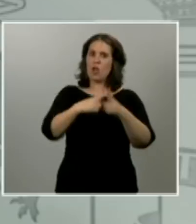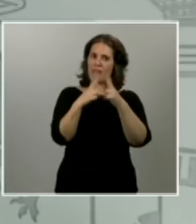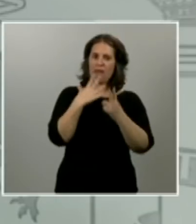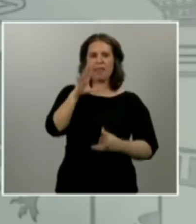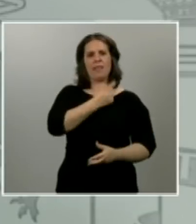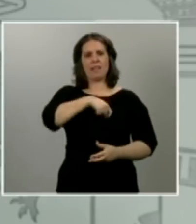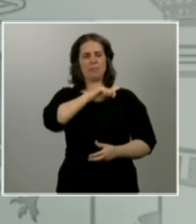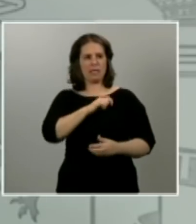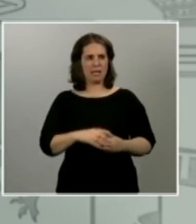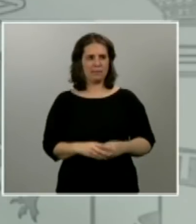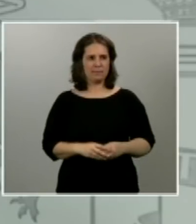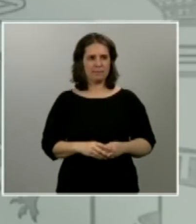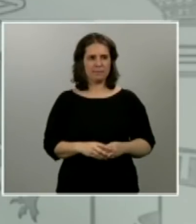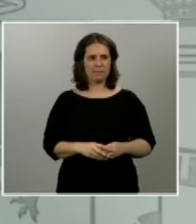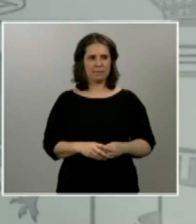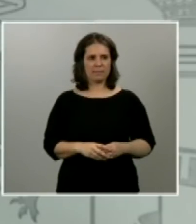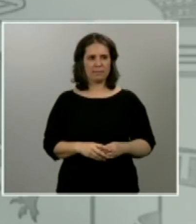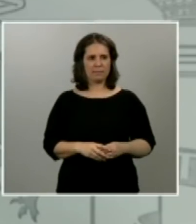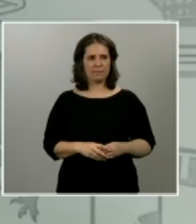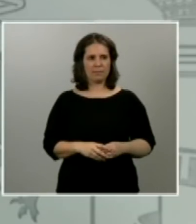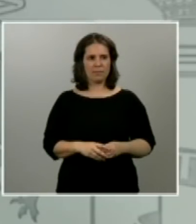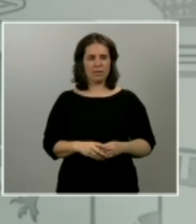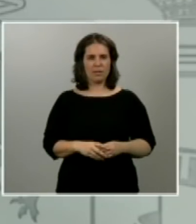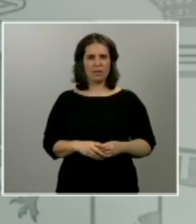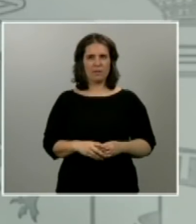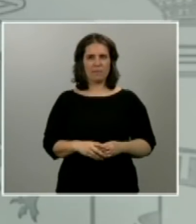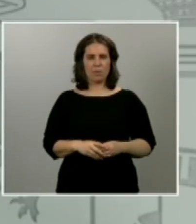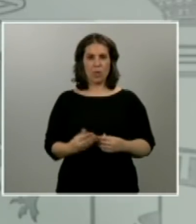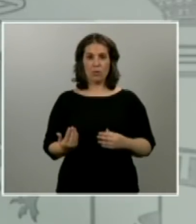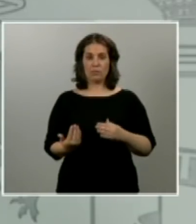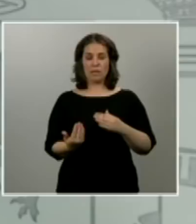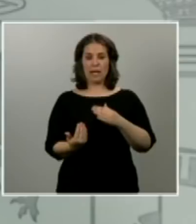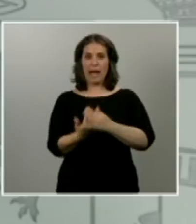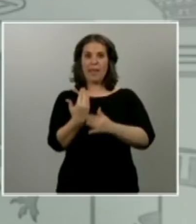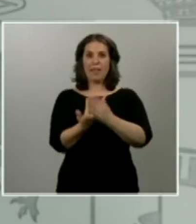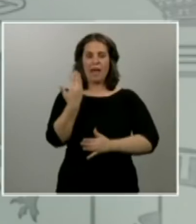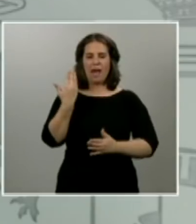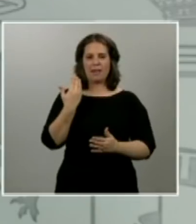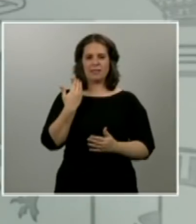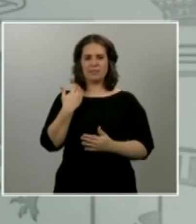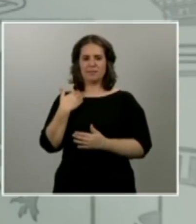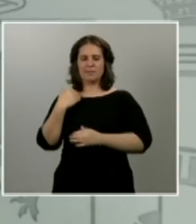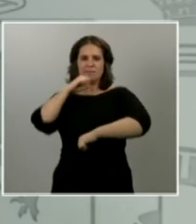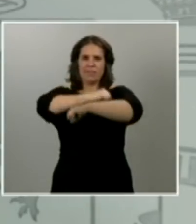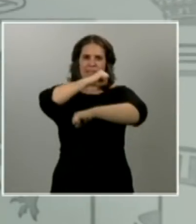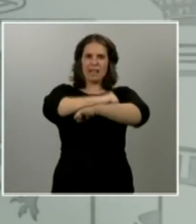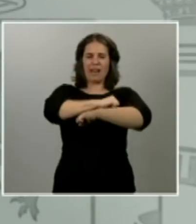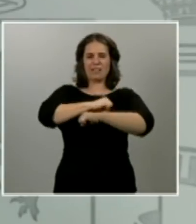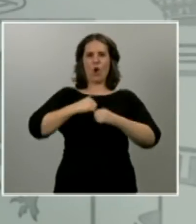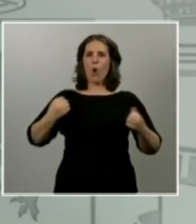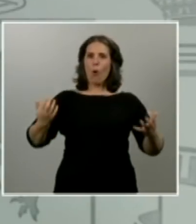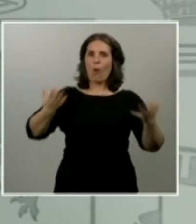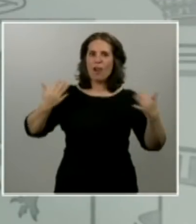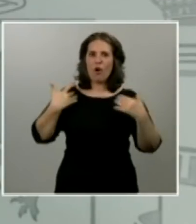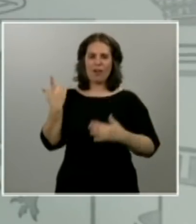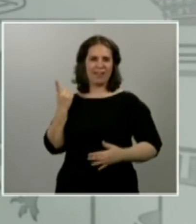Cuando cada día nos asomamos con esperanza a ventanas y a nuestros balcones, lo hacemos para aplaudir